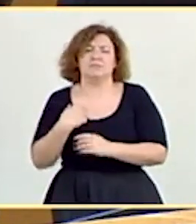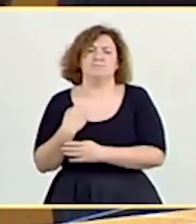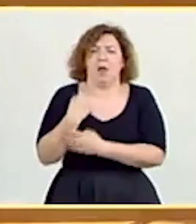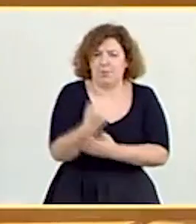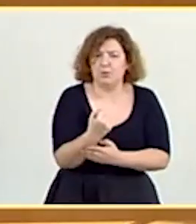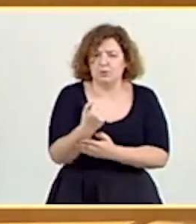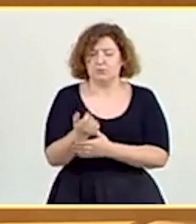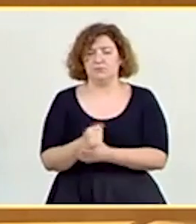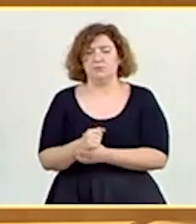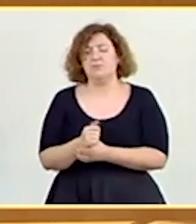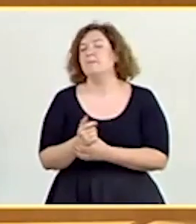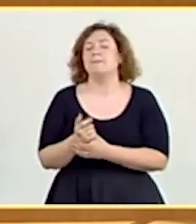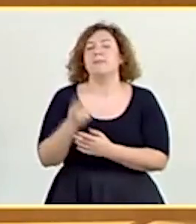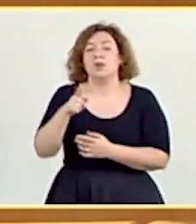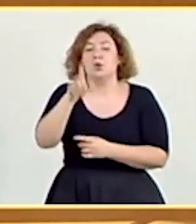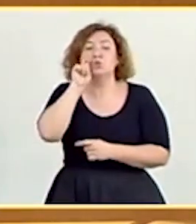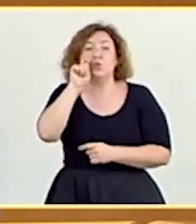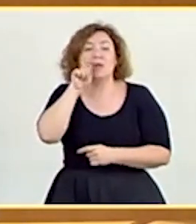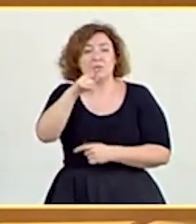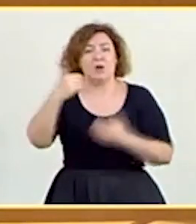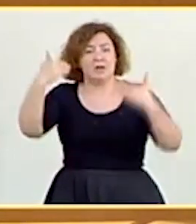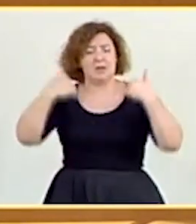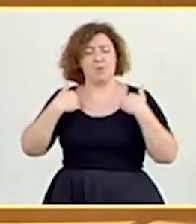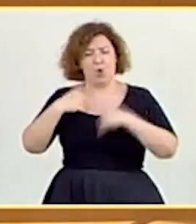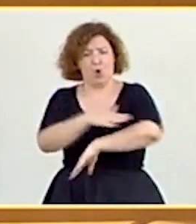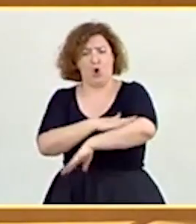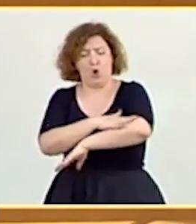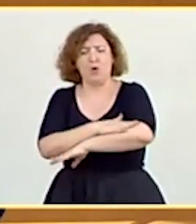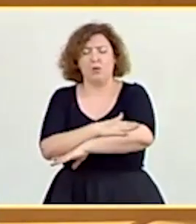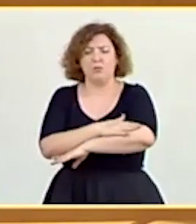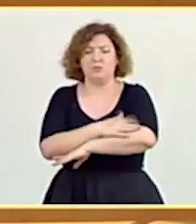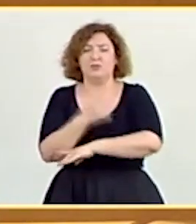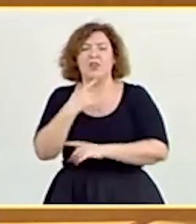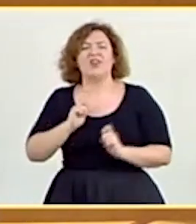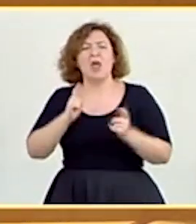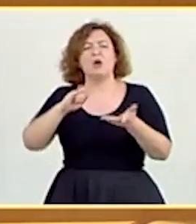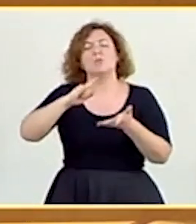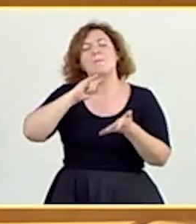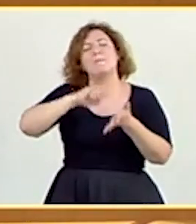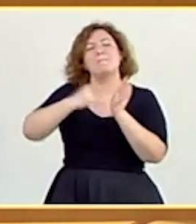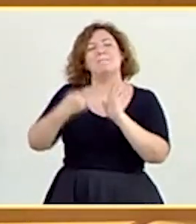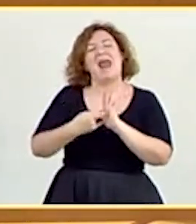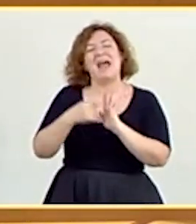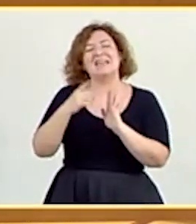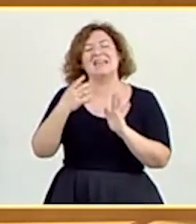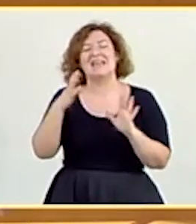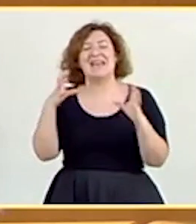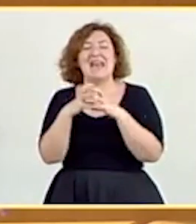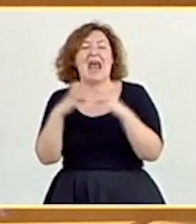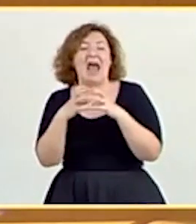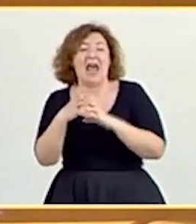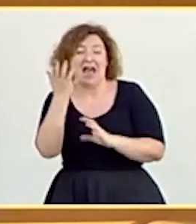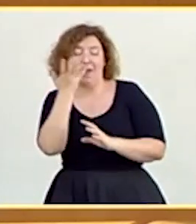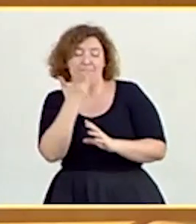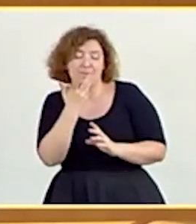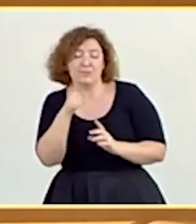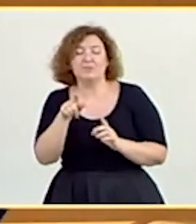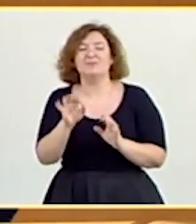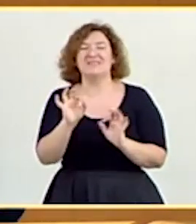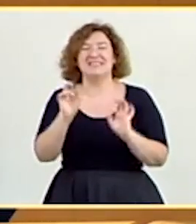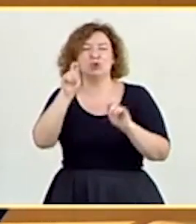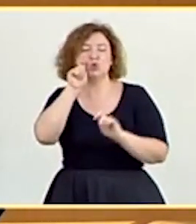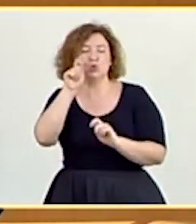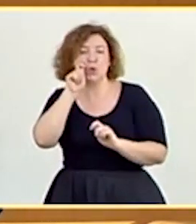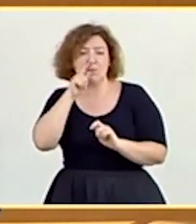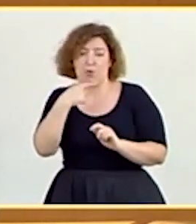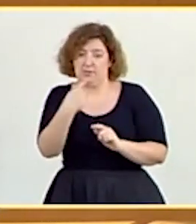titular también de la cartera de turismo que es, que nosotros le hicimos llegar un plan naranja de turismo cuando vimos que se estaban equivocando en esas medidas. Y